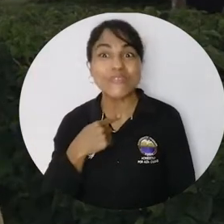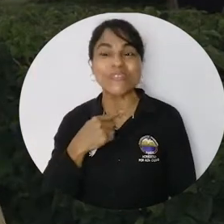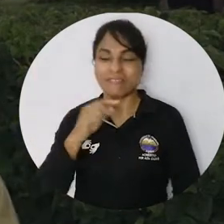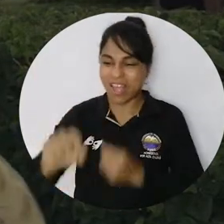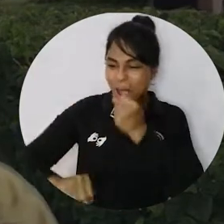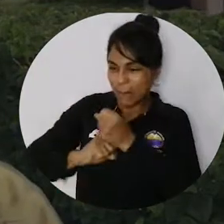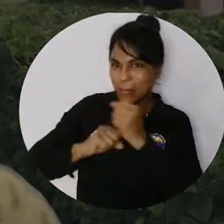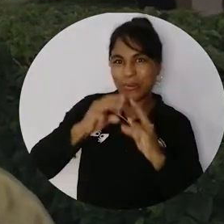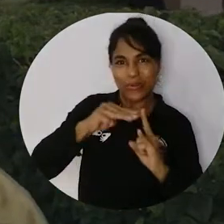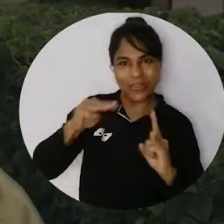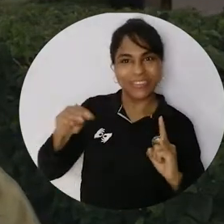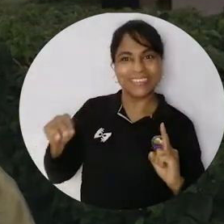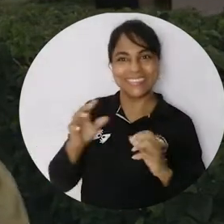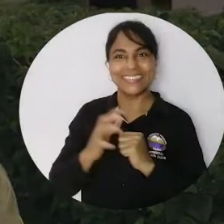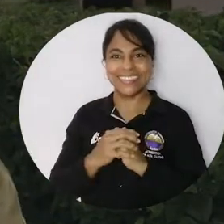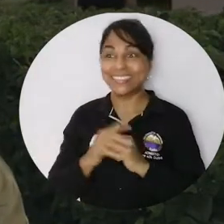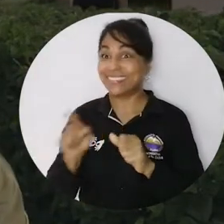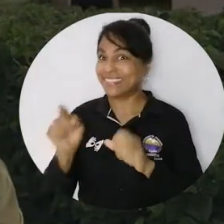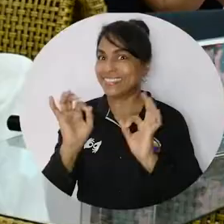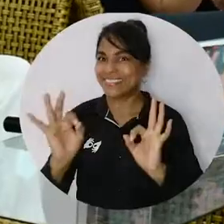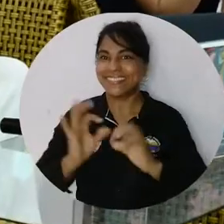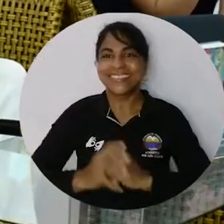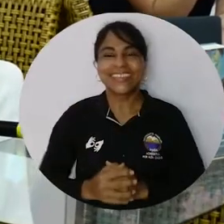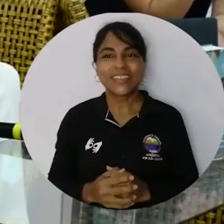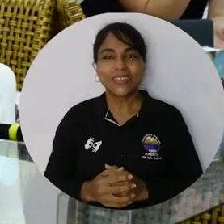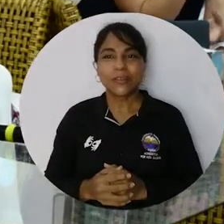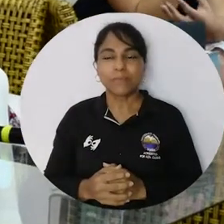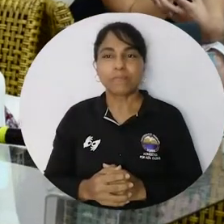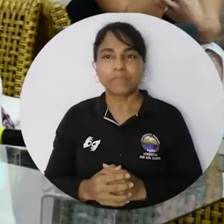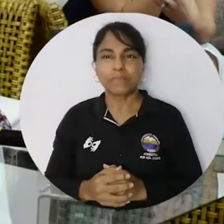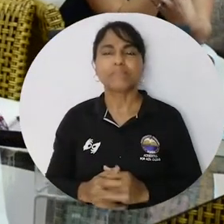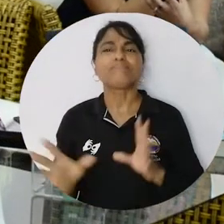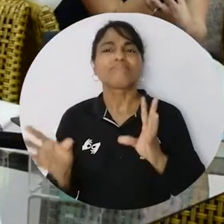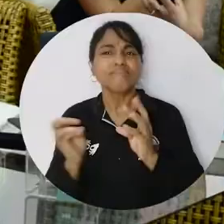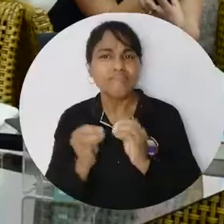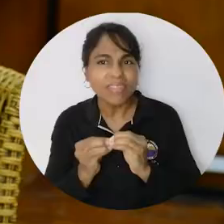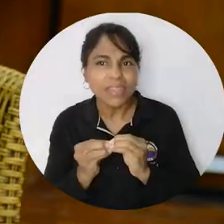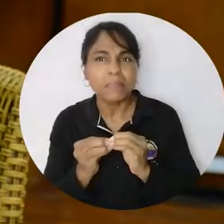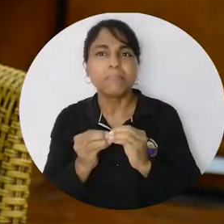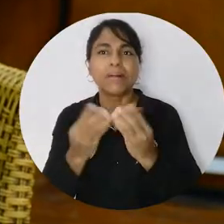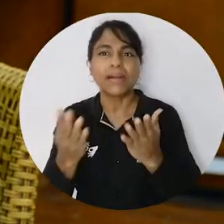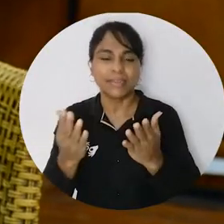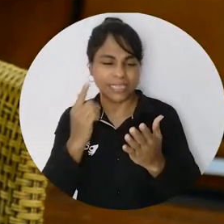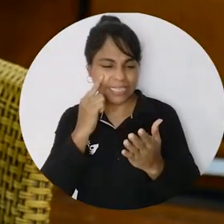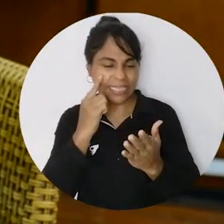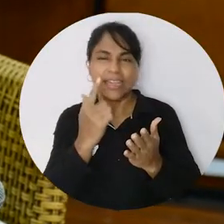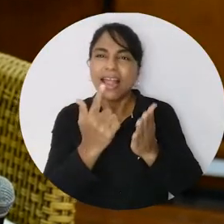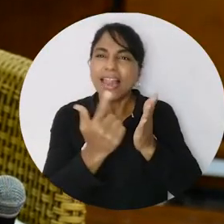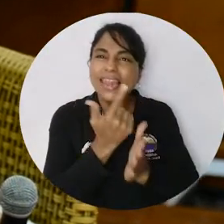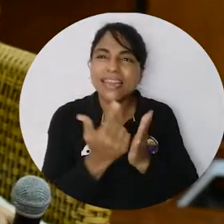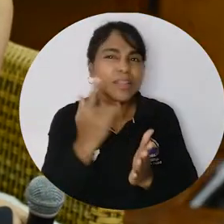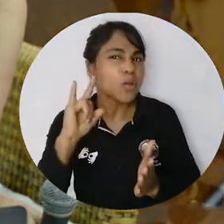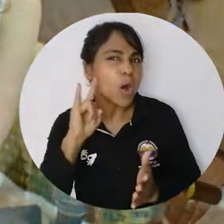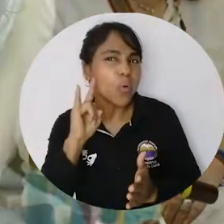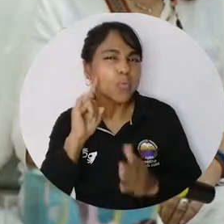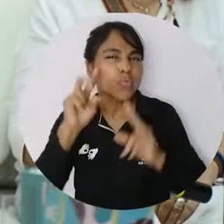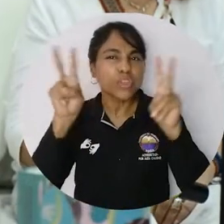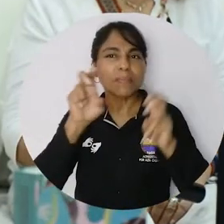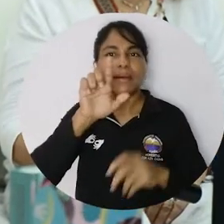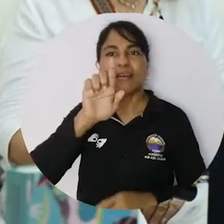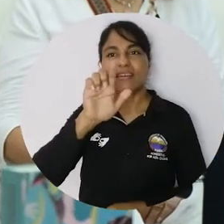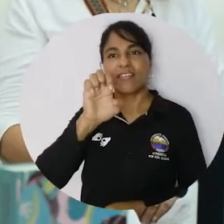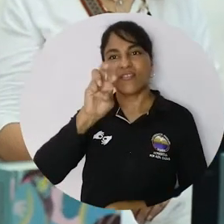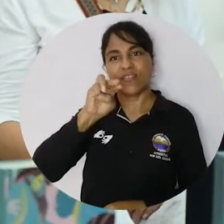más que todo con el apoyo de la universidad también este espacio, wow. Durante la jornada de cierre de la Filsmar se realizaron lanzamientos de audiolibros como